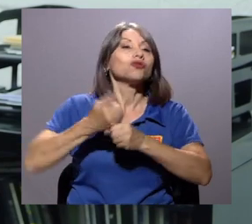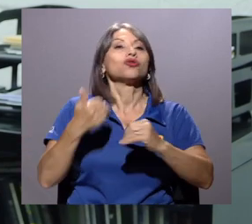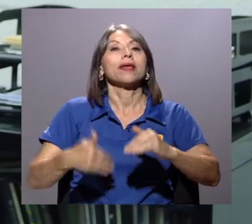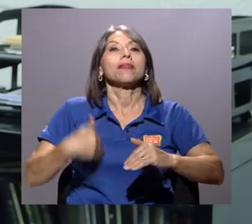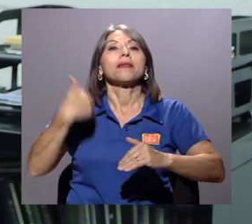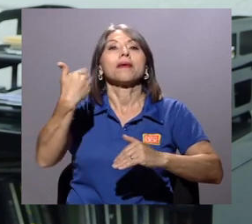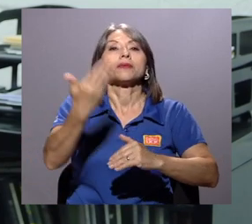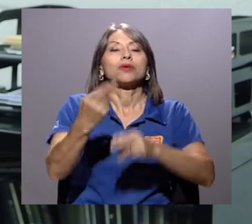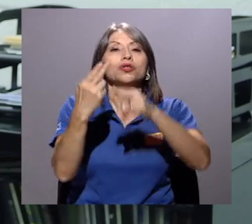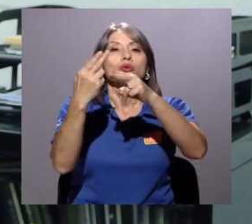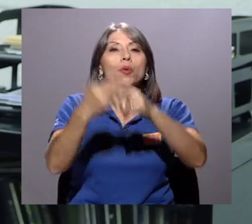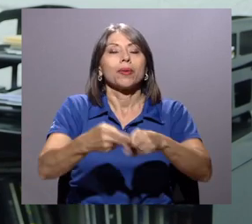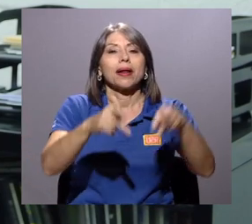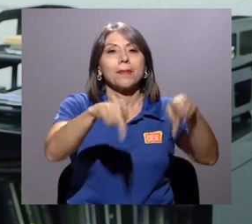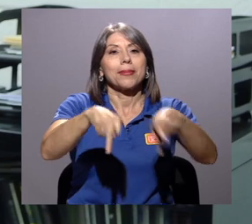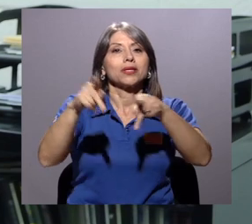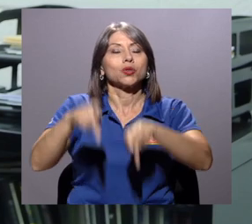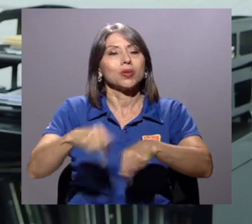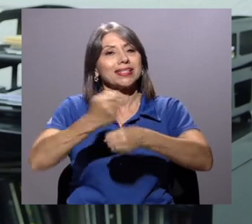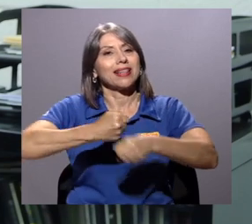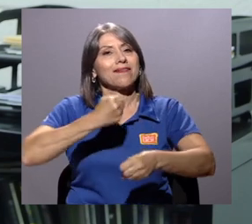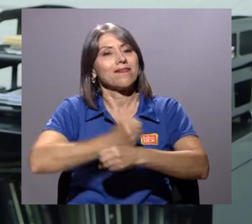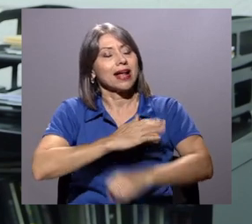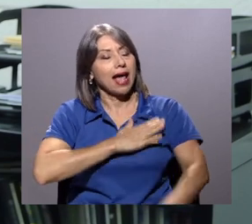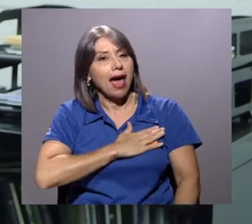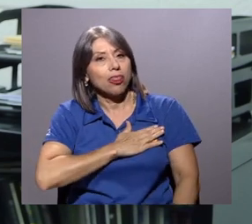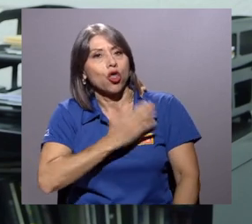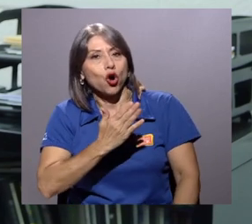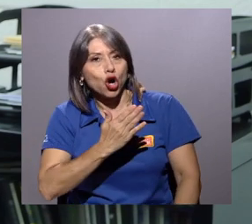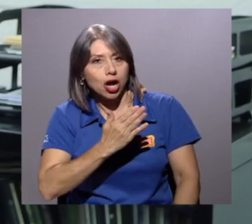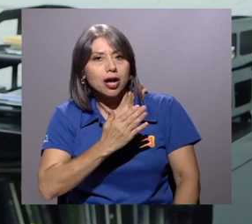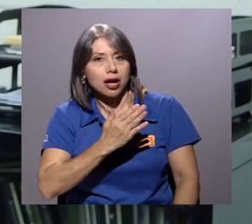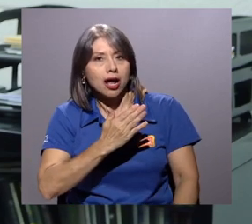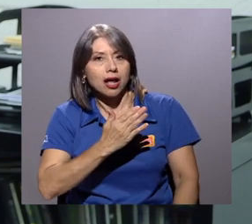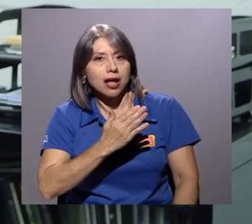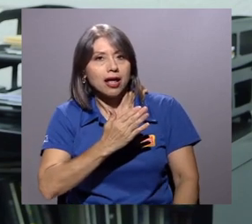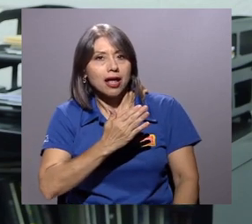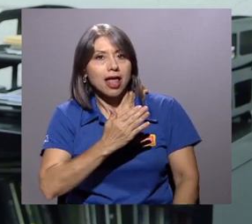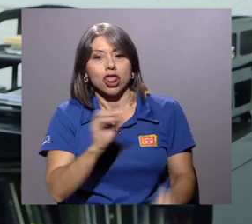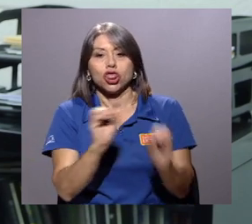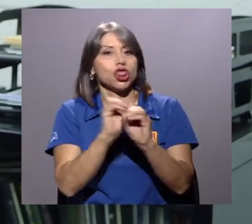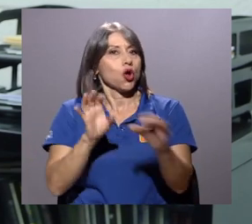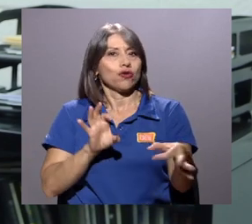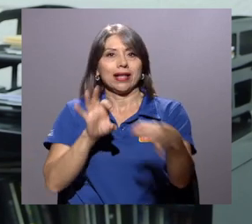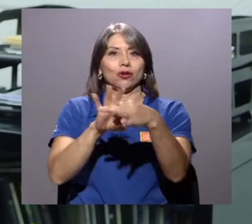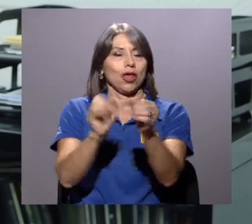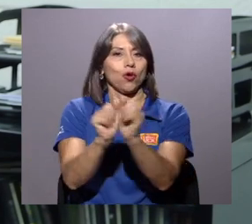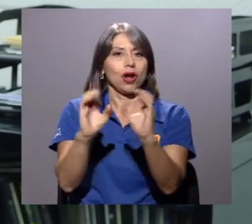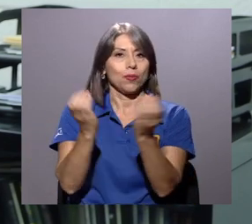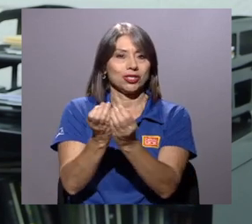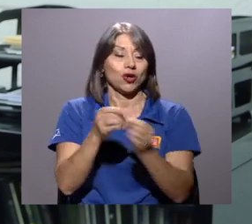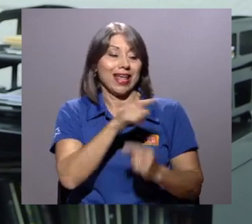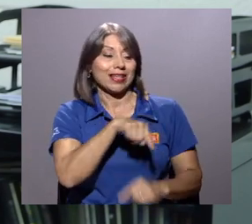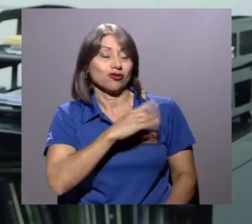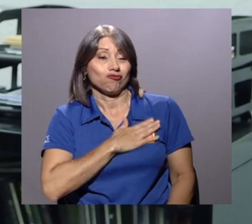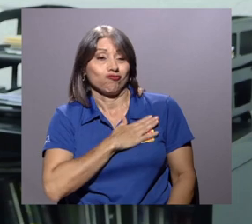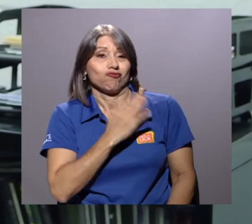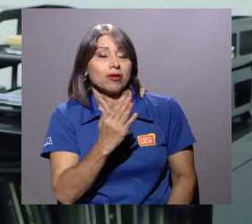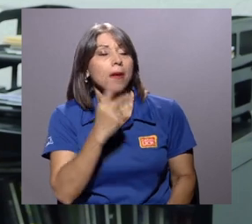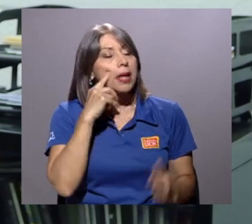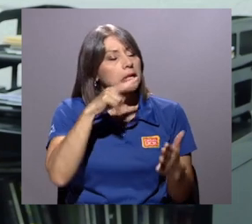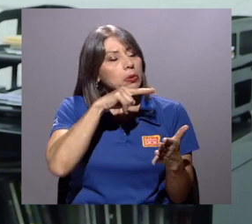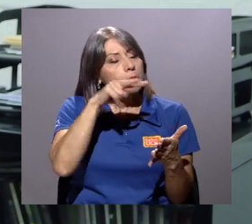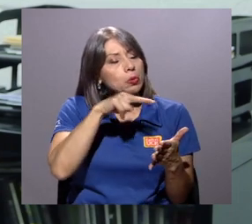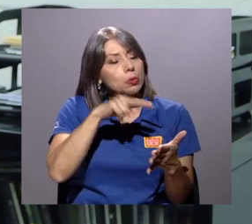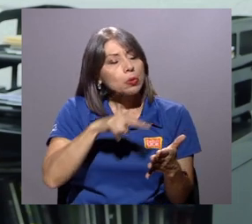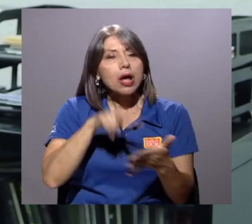nombrará a una comisión ad hoc independiente a dicha comisión para que haga la evaluación de cada